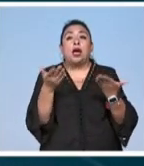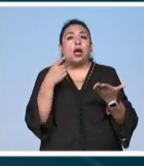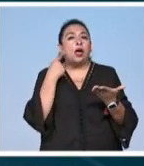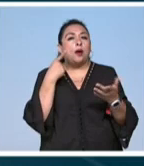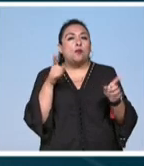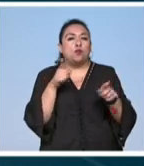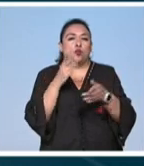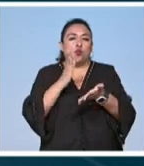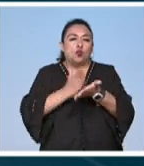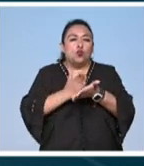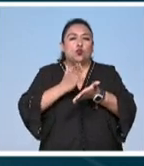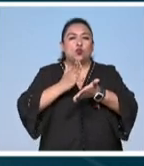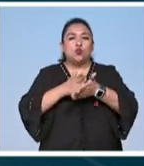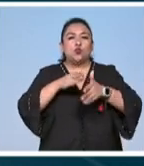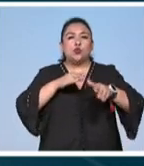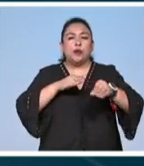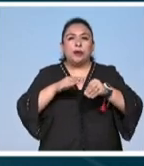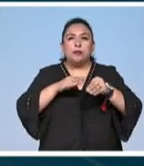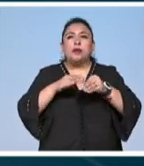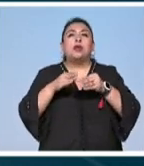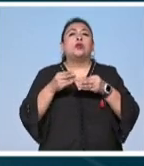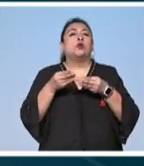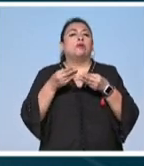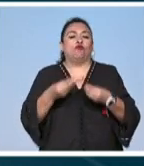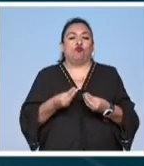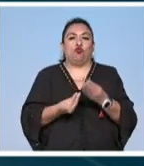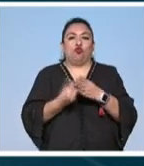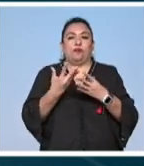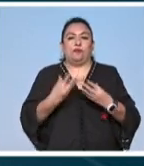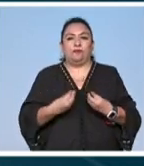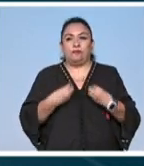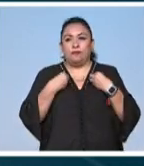ritmo y movimiento que le otorgan nueva vida